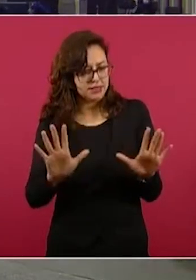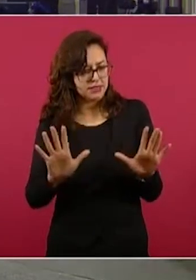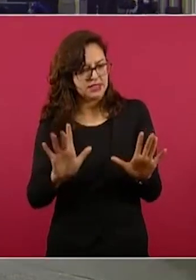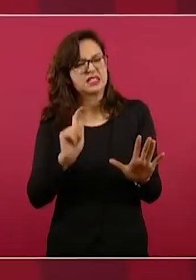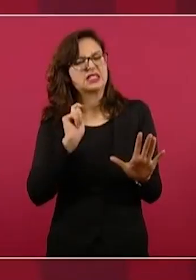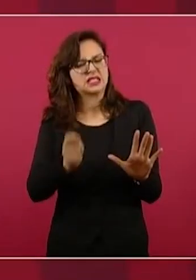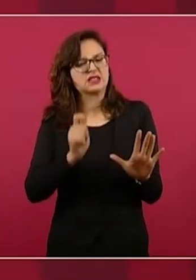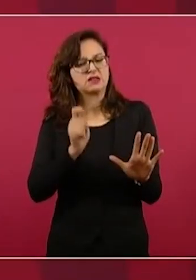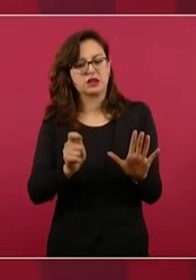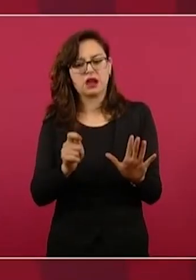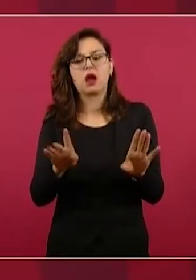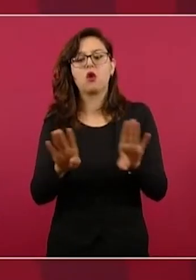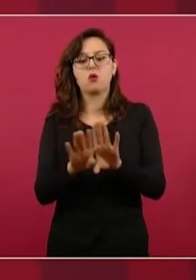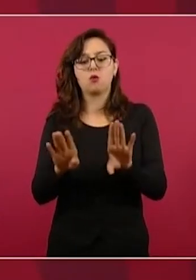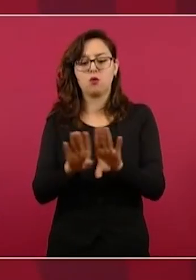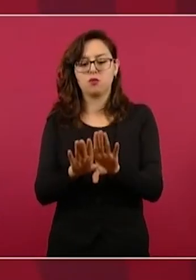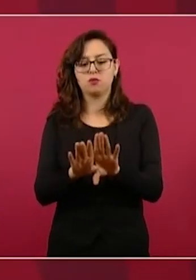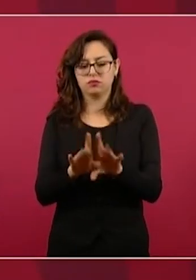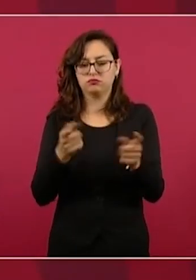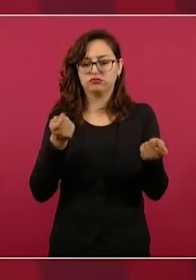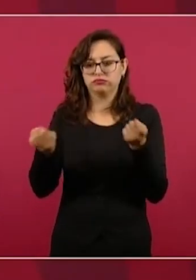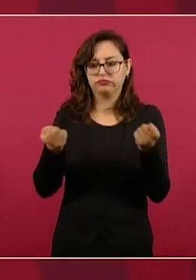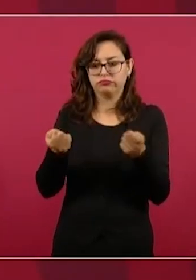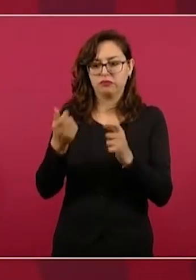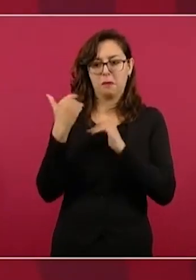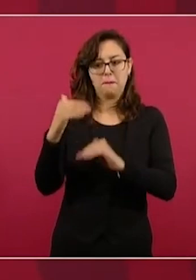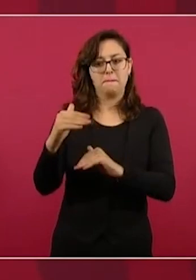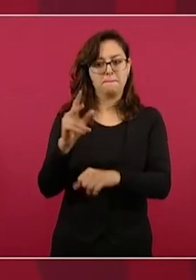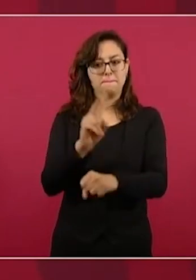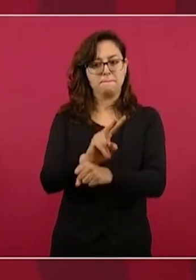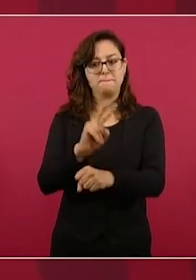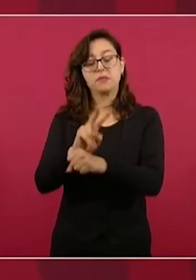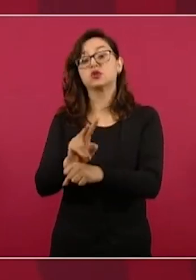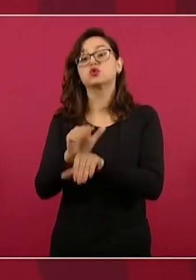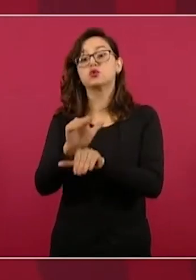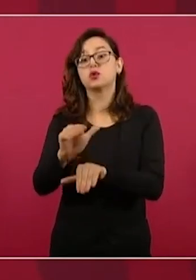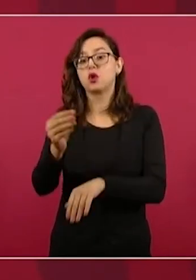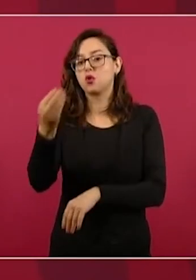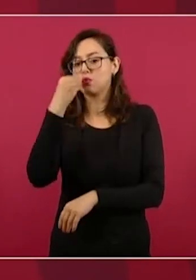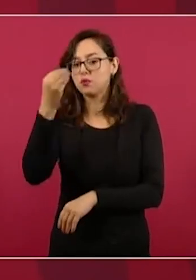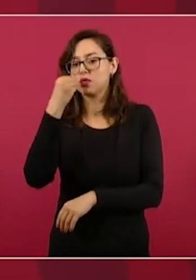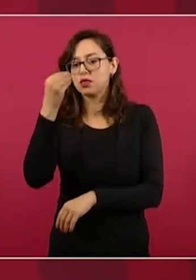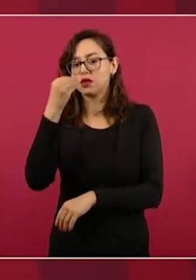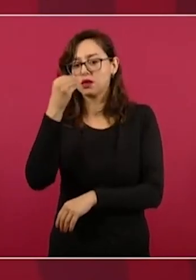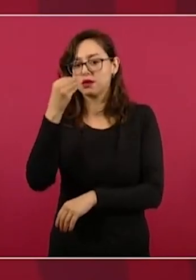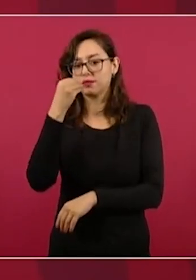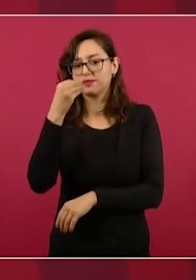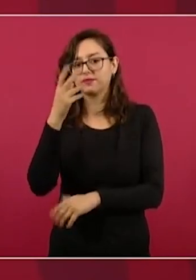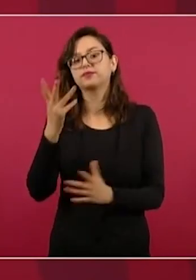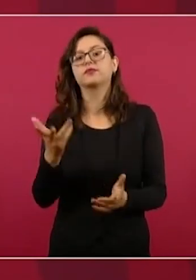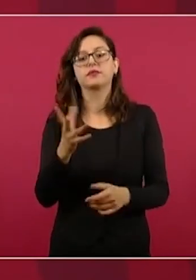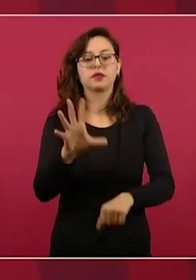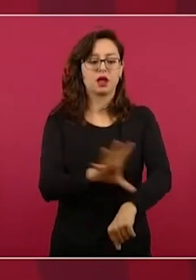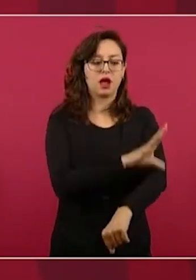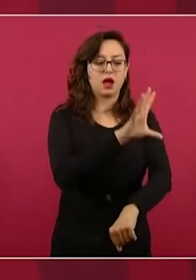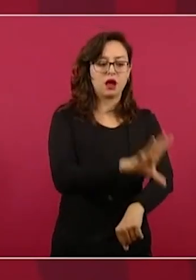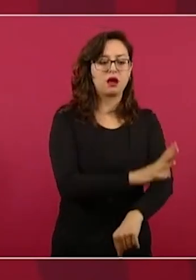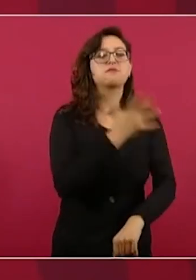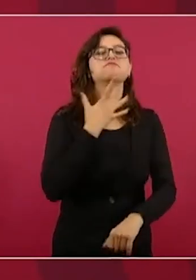hay un control de precios en alimentos. El caso de los energéticos